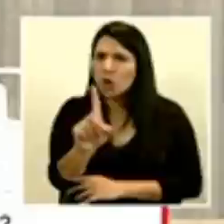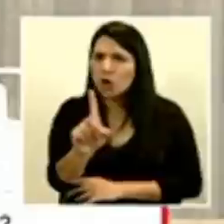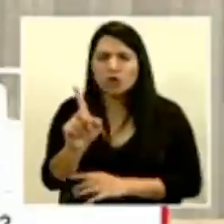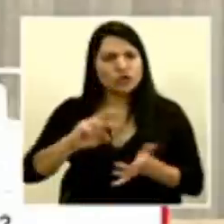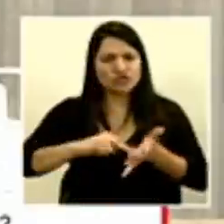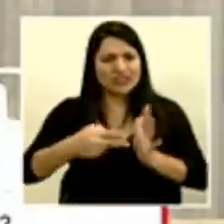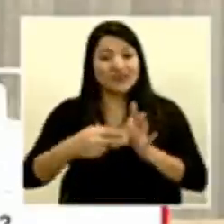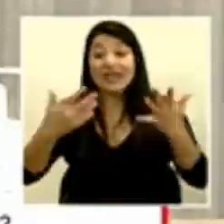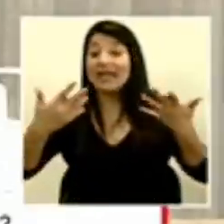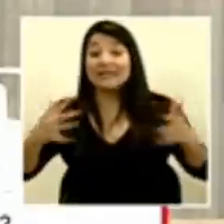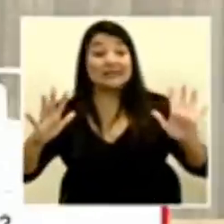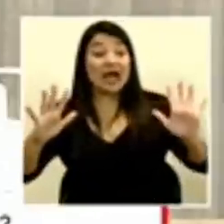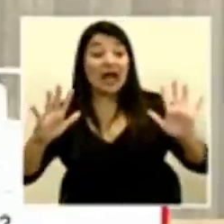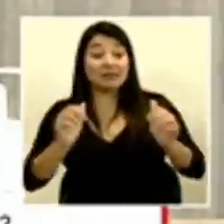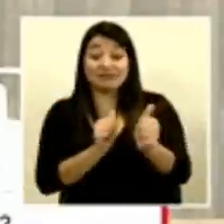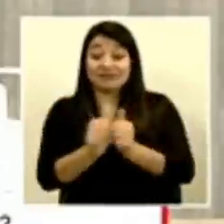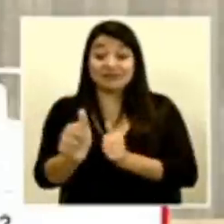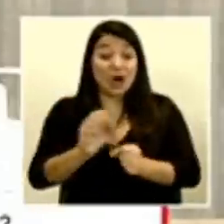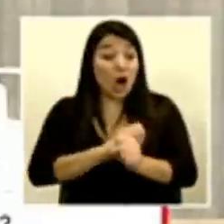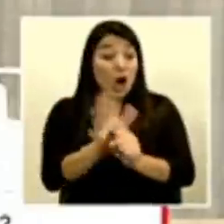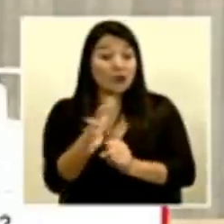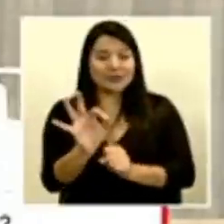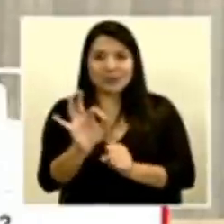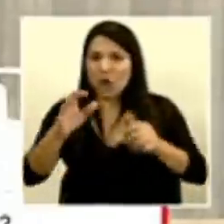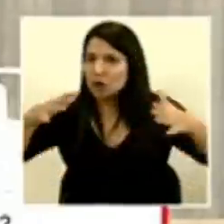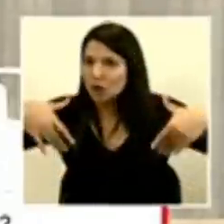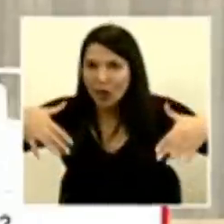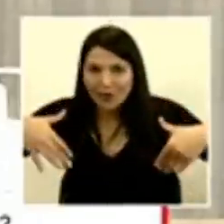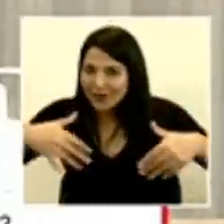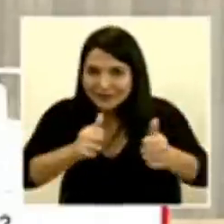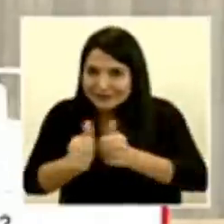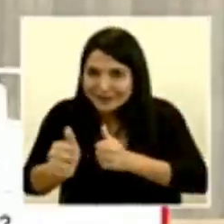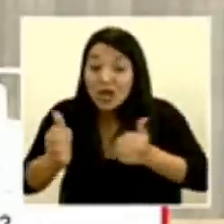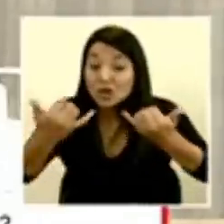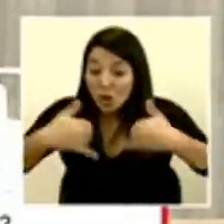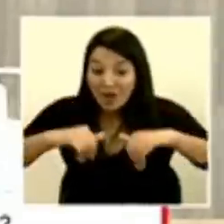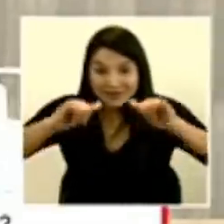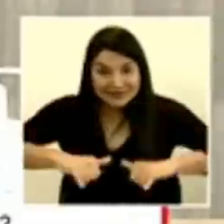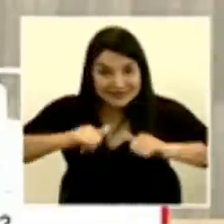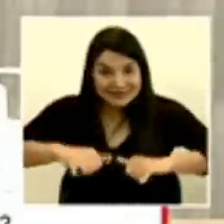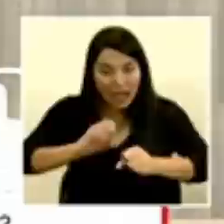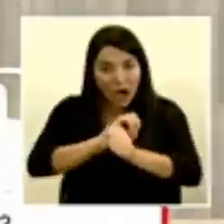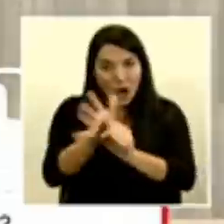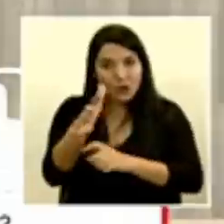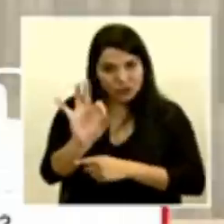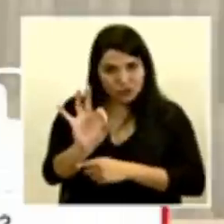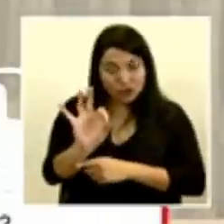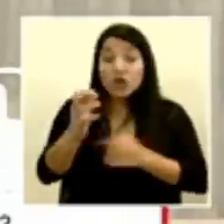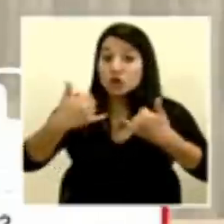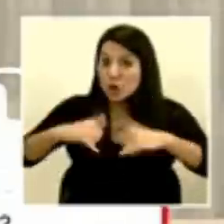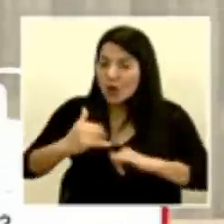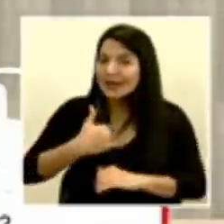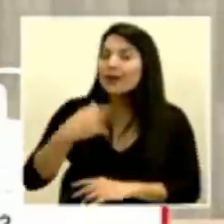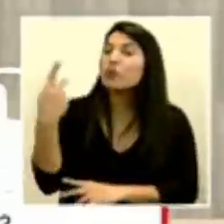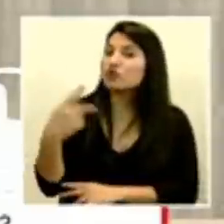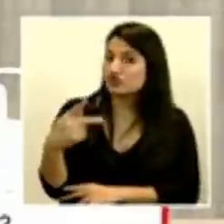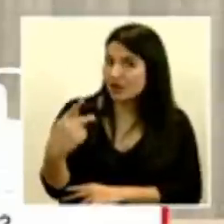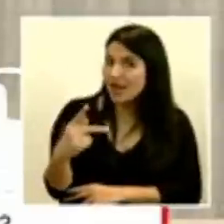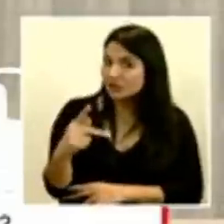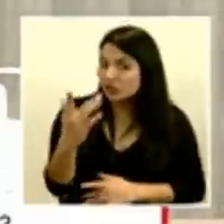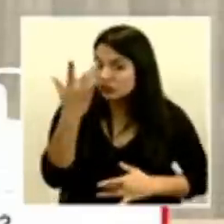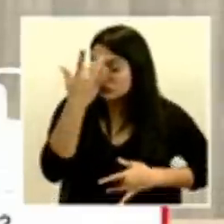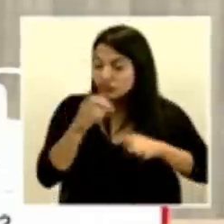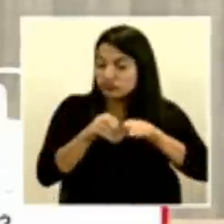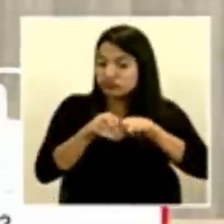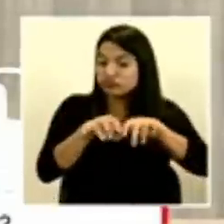en la etapa pre-COVID o post-COVID porque no hemos pasado. Estamos viviendo el COVID-19 y hay riesgo de infección simultánea hoy aquí en